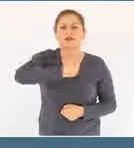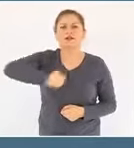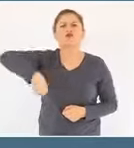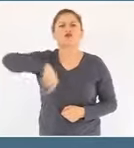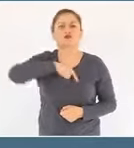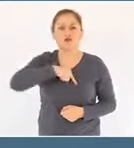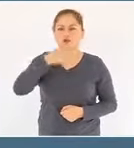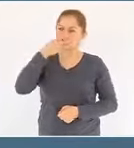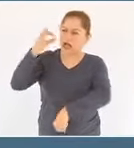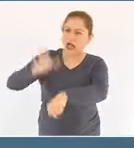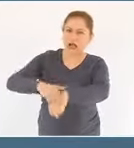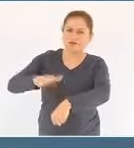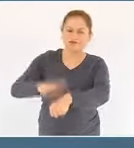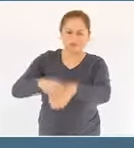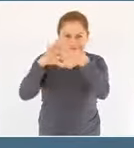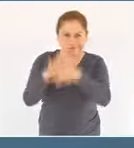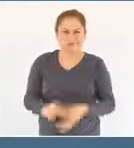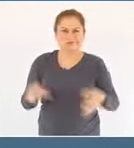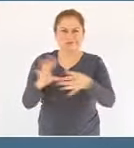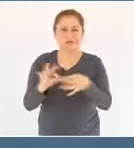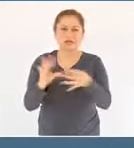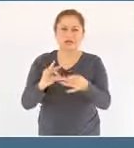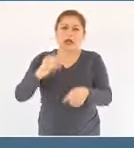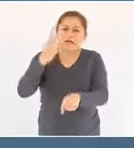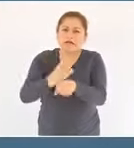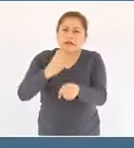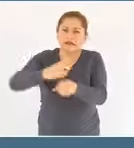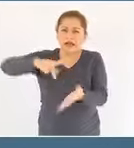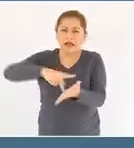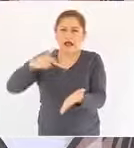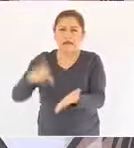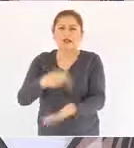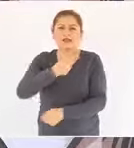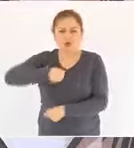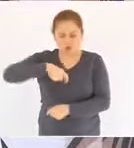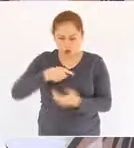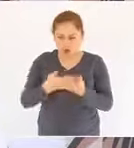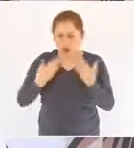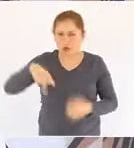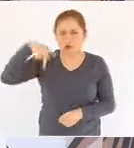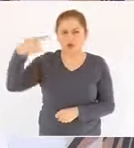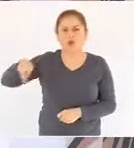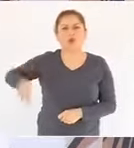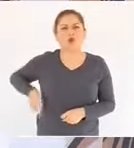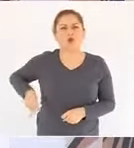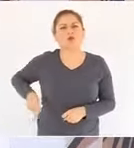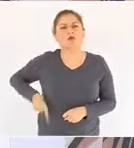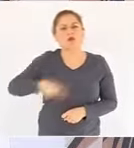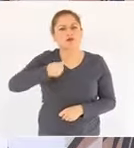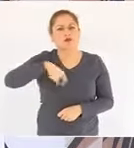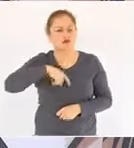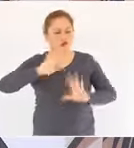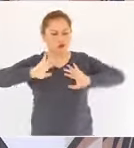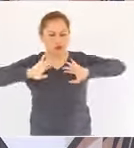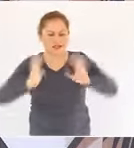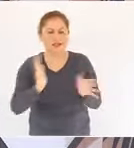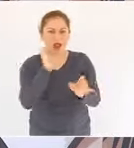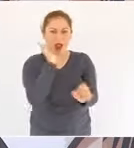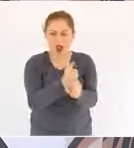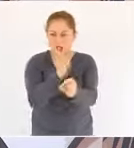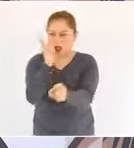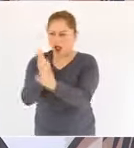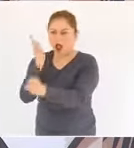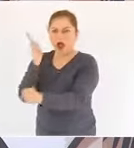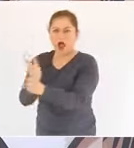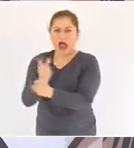tercera ocasión en este gobierno hemos descubierto al menos un campo gigante por